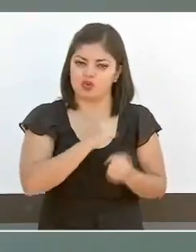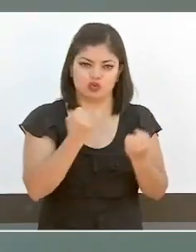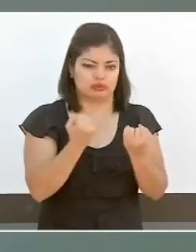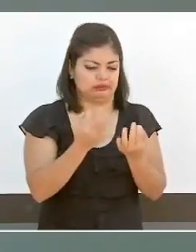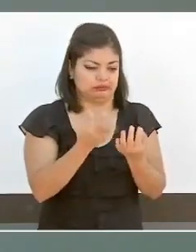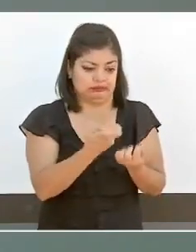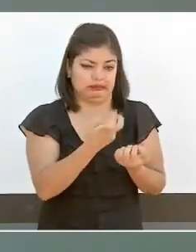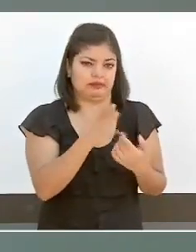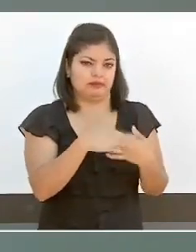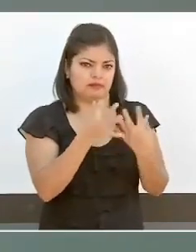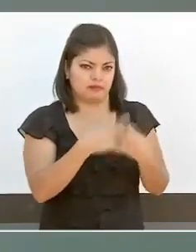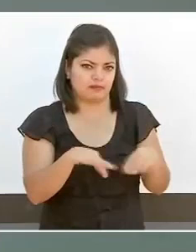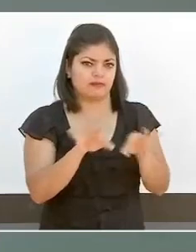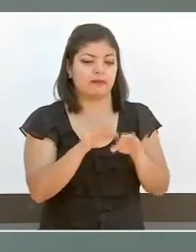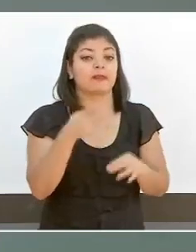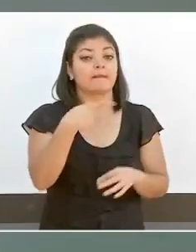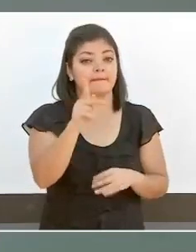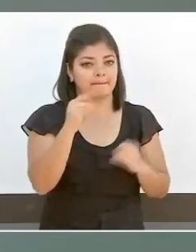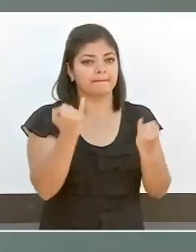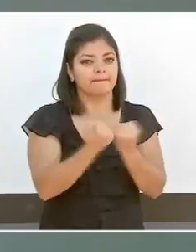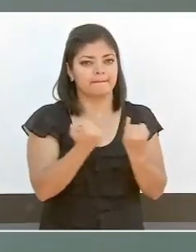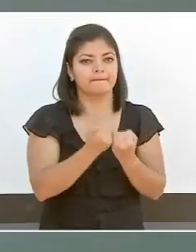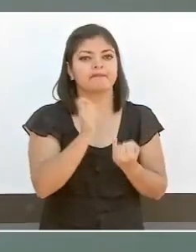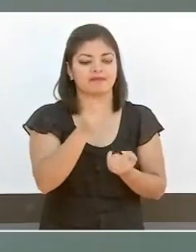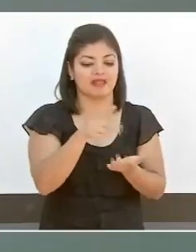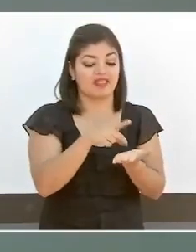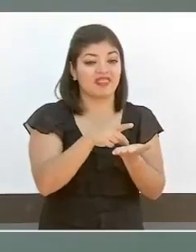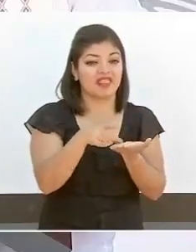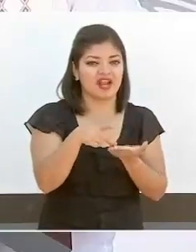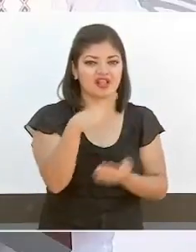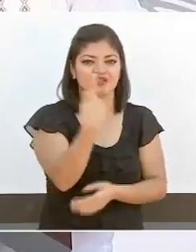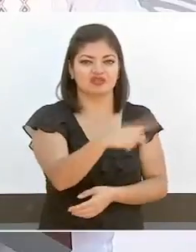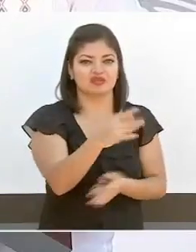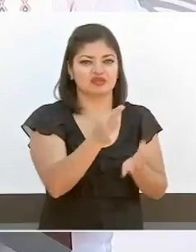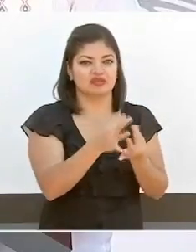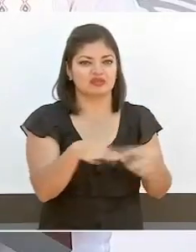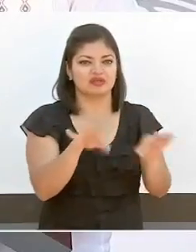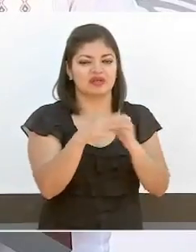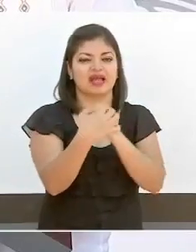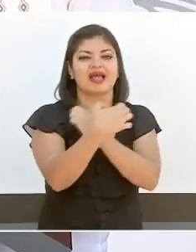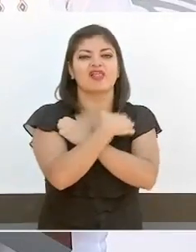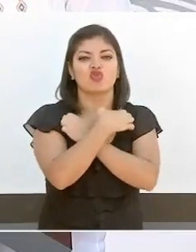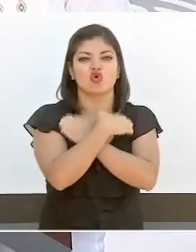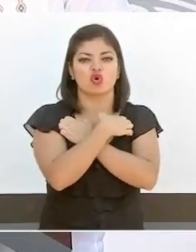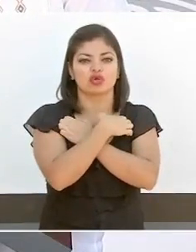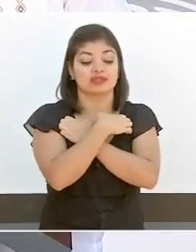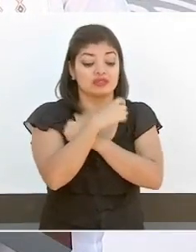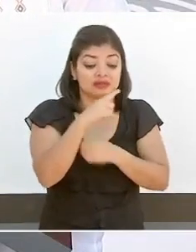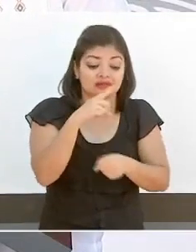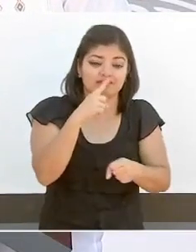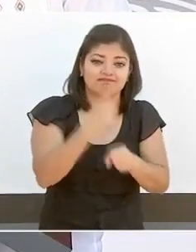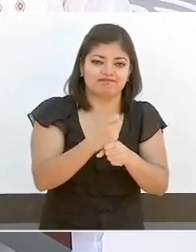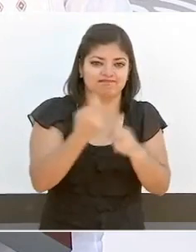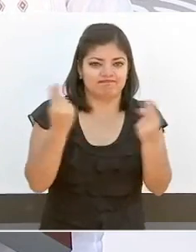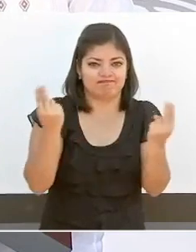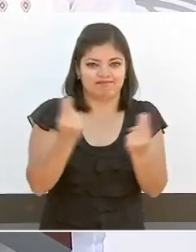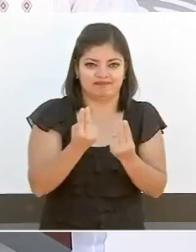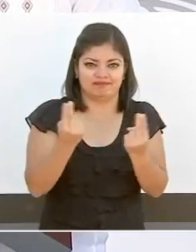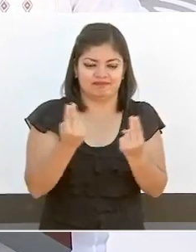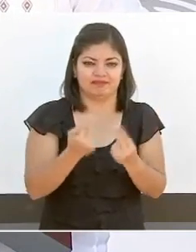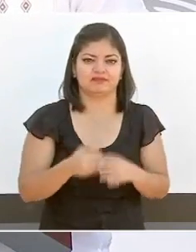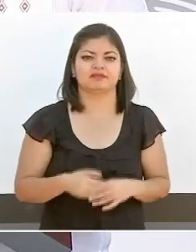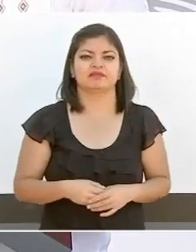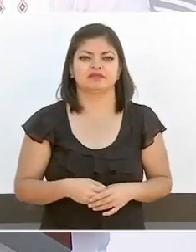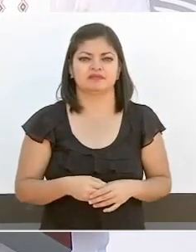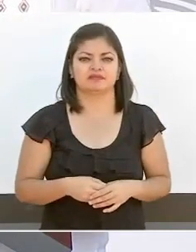garantizar el derecho a la educación, que es fundamental. sería